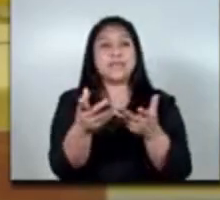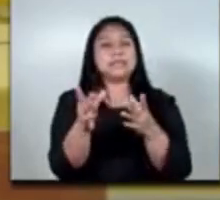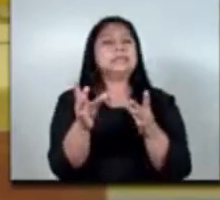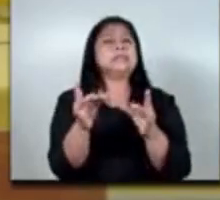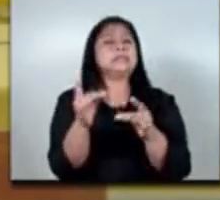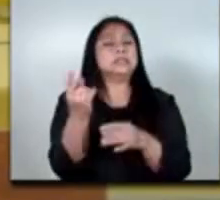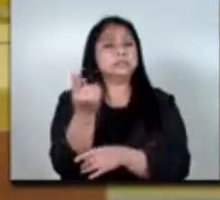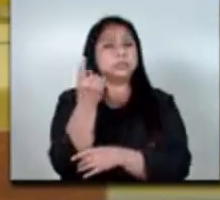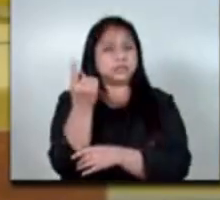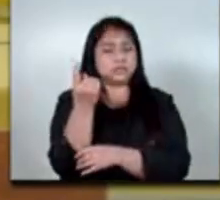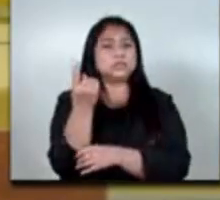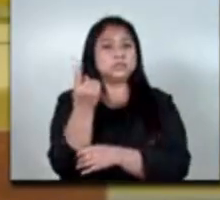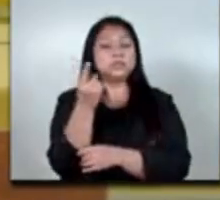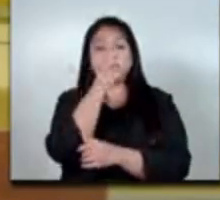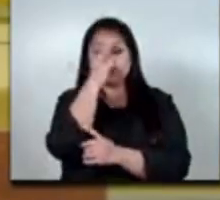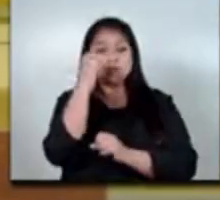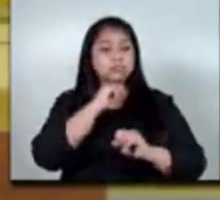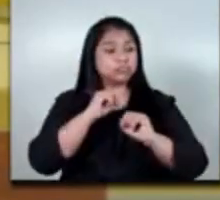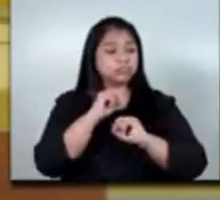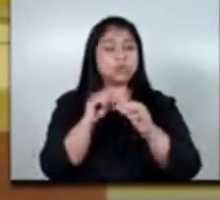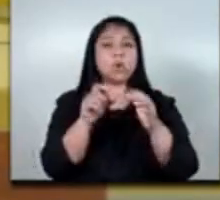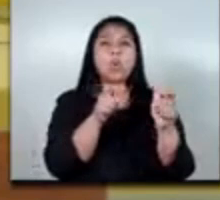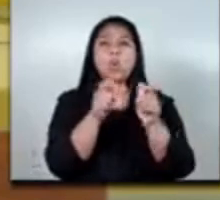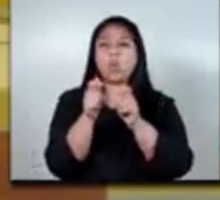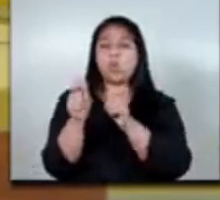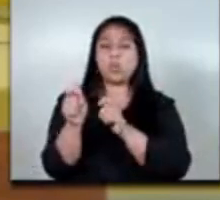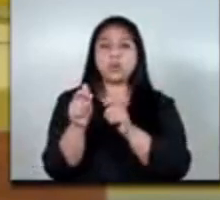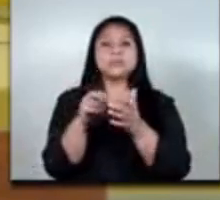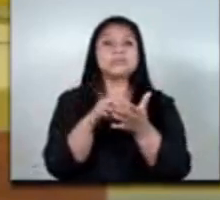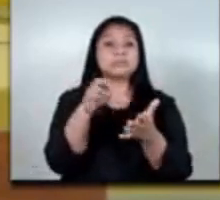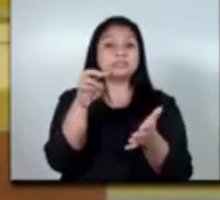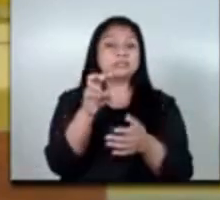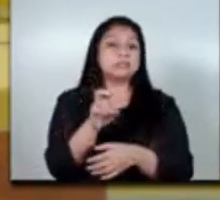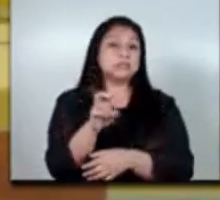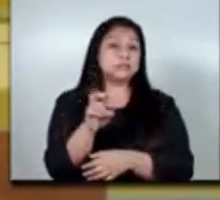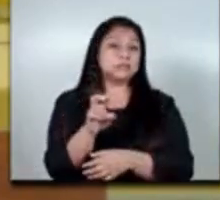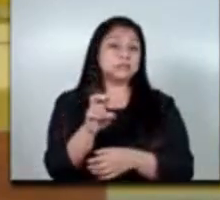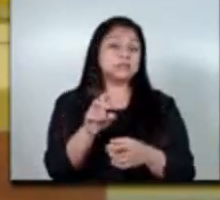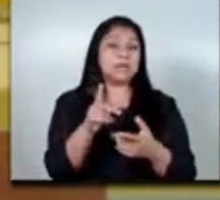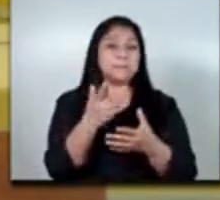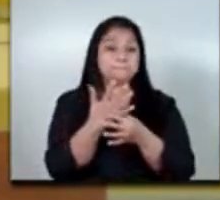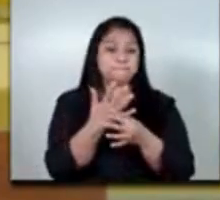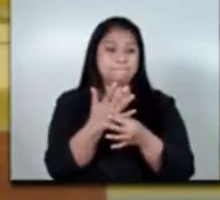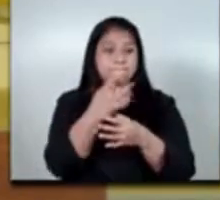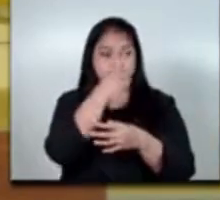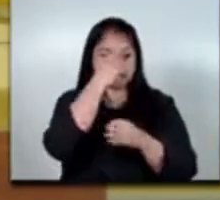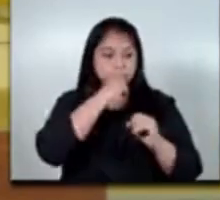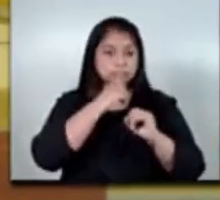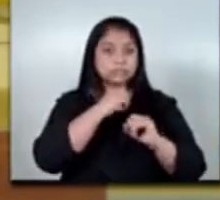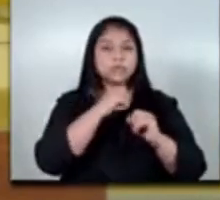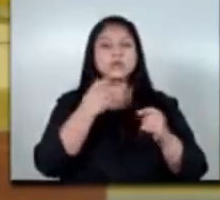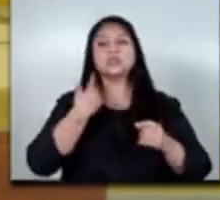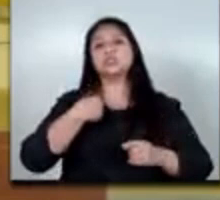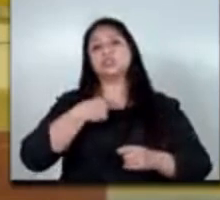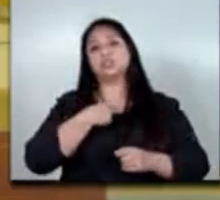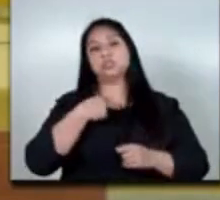importancia el trabajo coordinado entre los países que necesitan de mano de obra y nosotros que podemos